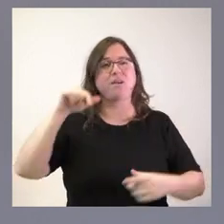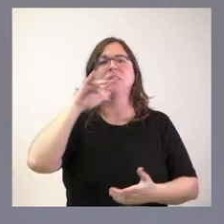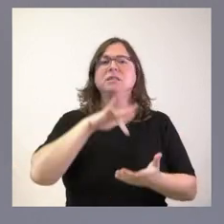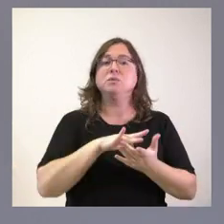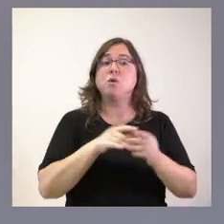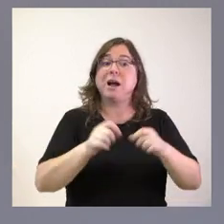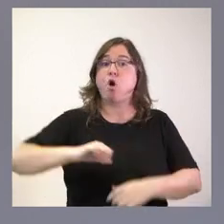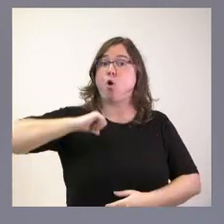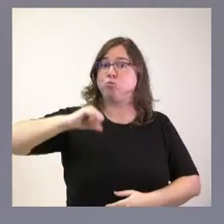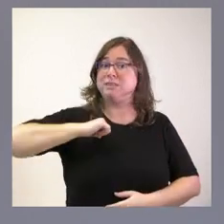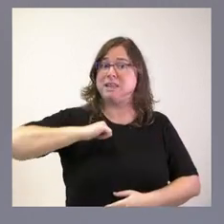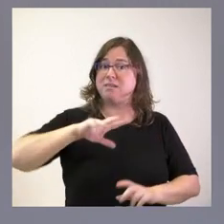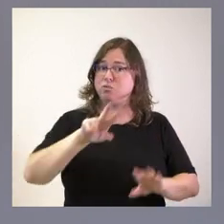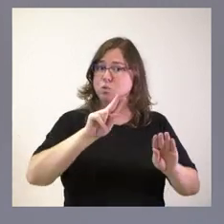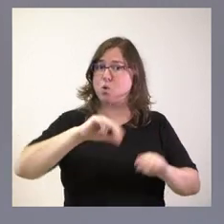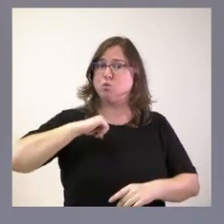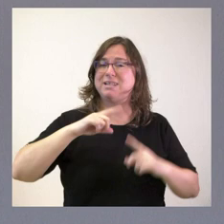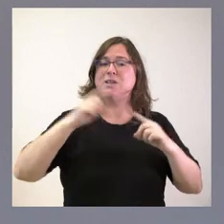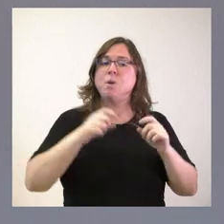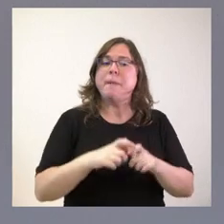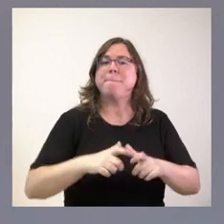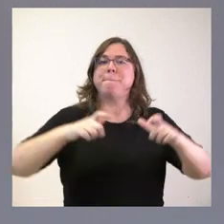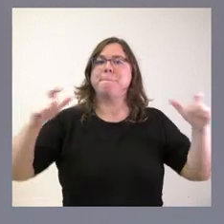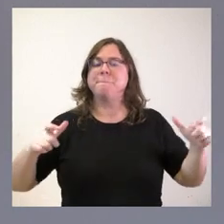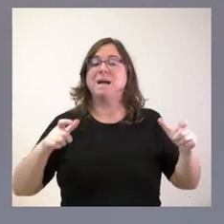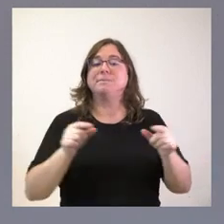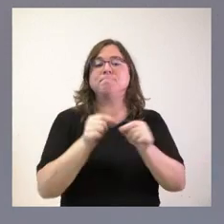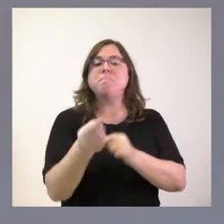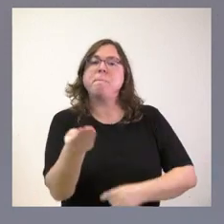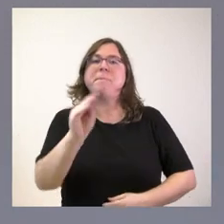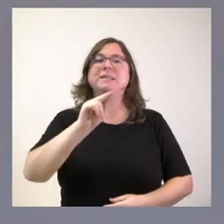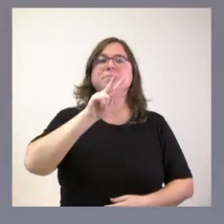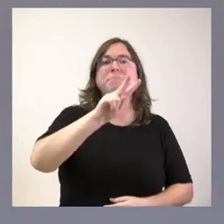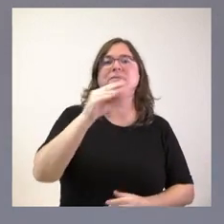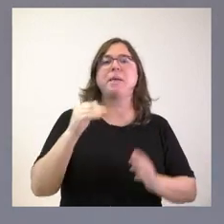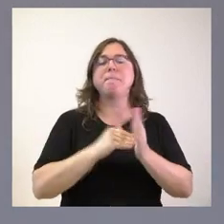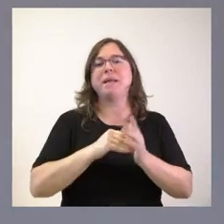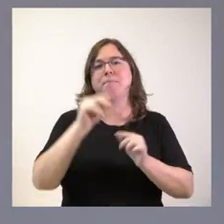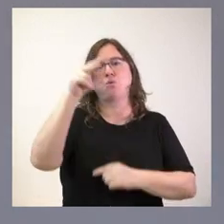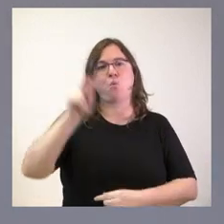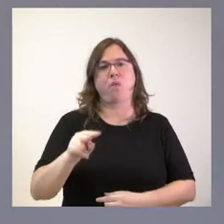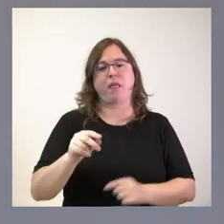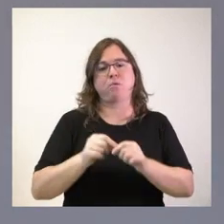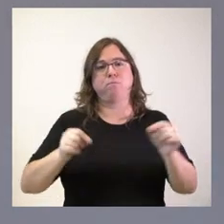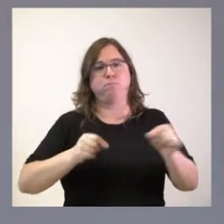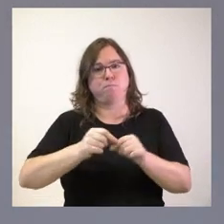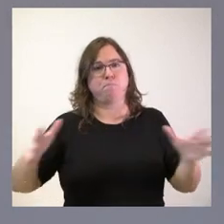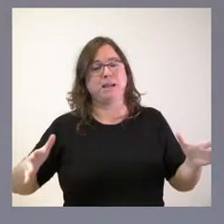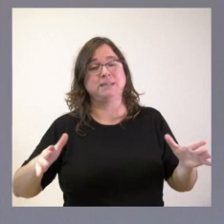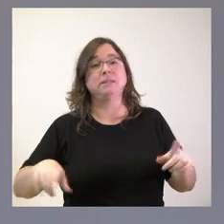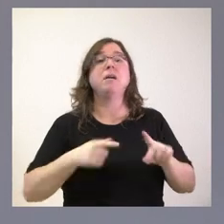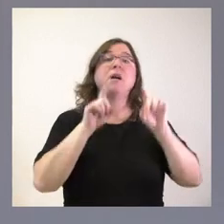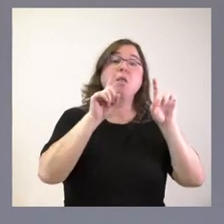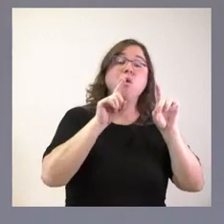actual Hospital de Segovia con 20.000 metros cuadrados de edificabilidad y, en el ámbito educativo, la nueva Escuela de